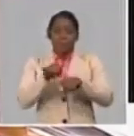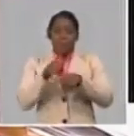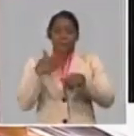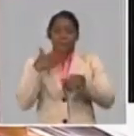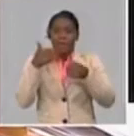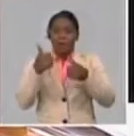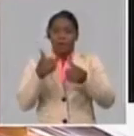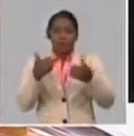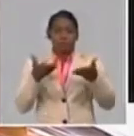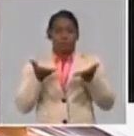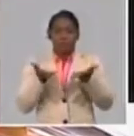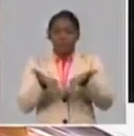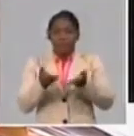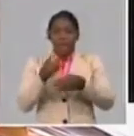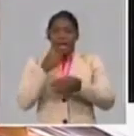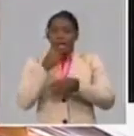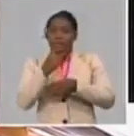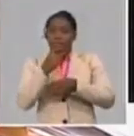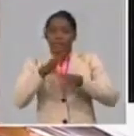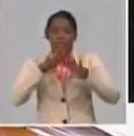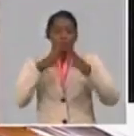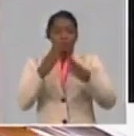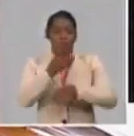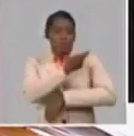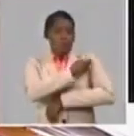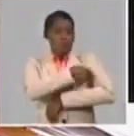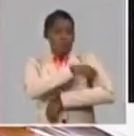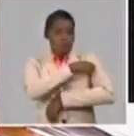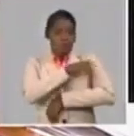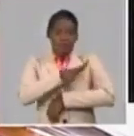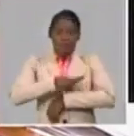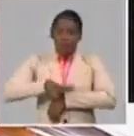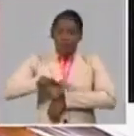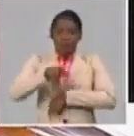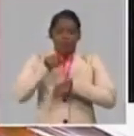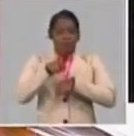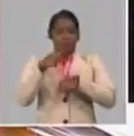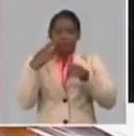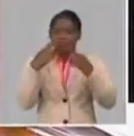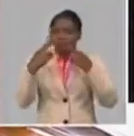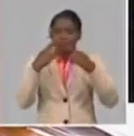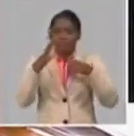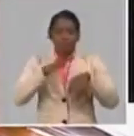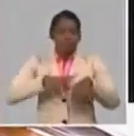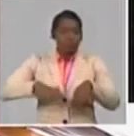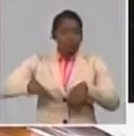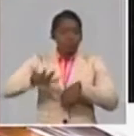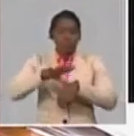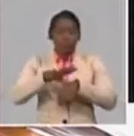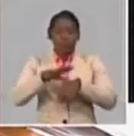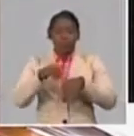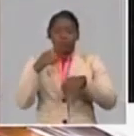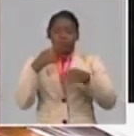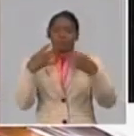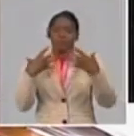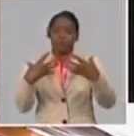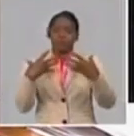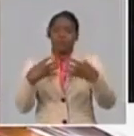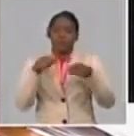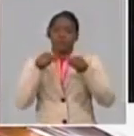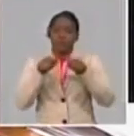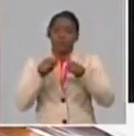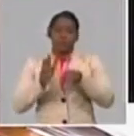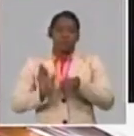demanda de la población. Hoy reconocido con una oferta limitada y que ha venido